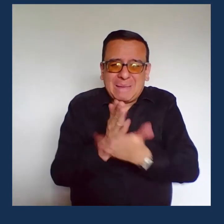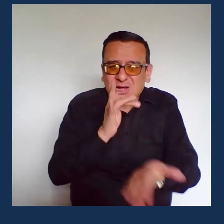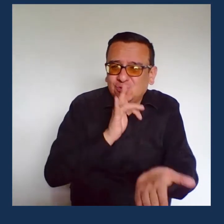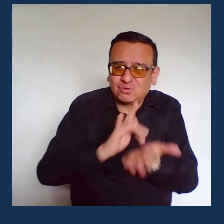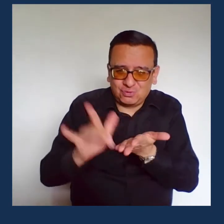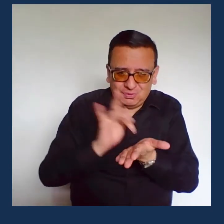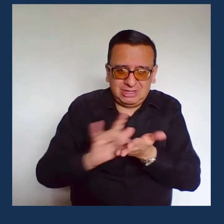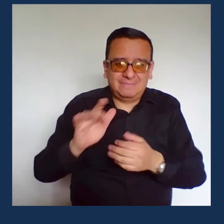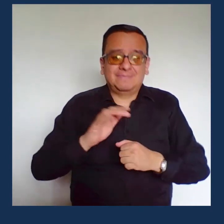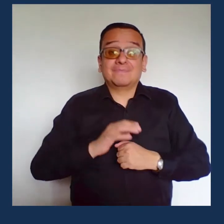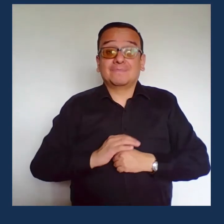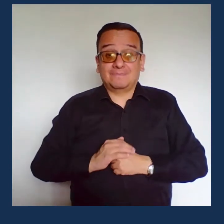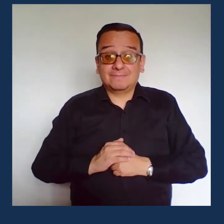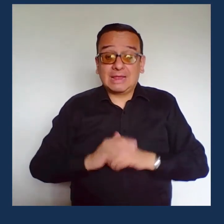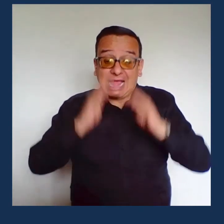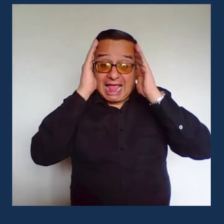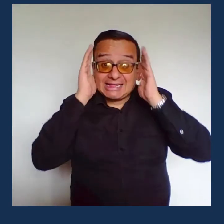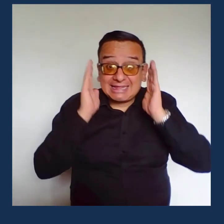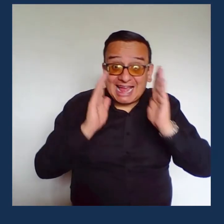fortuitos